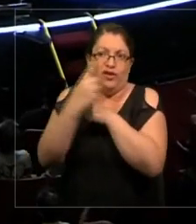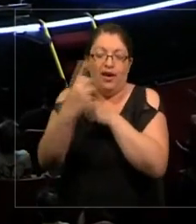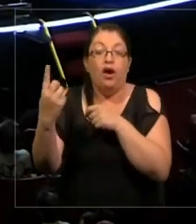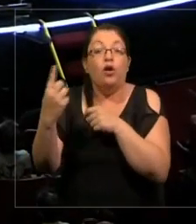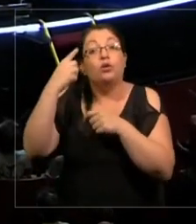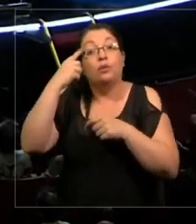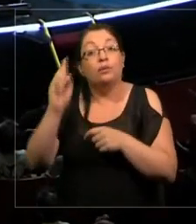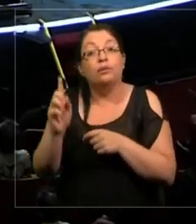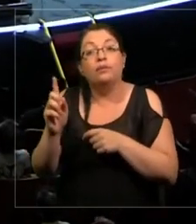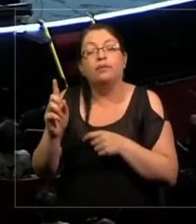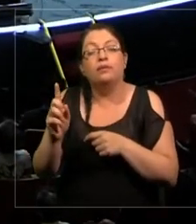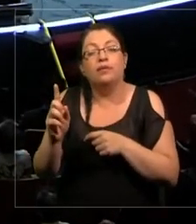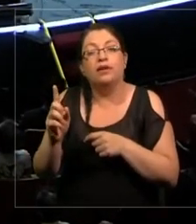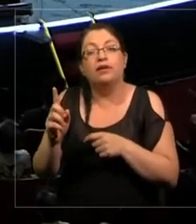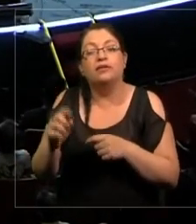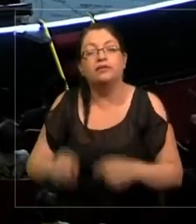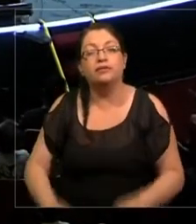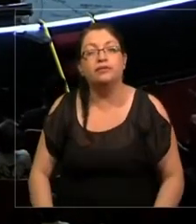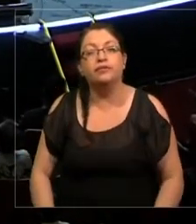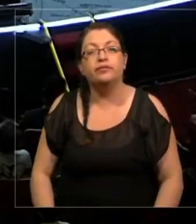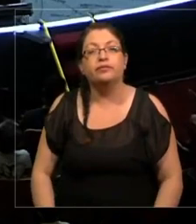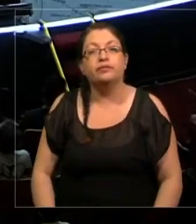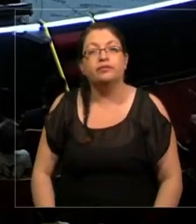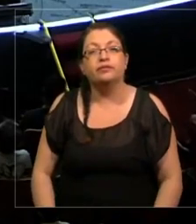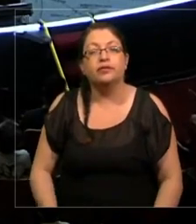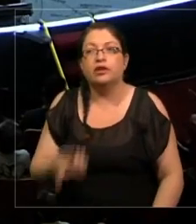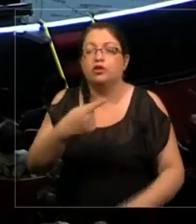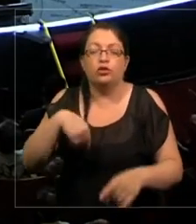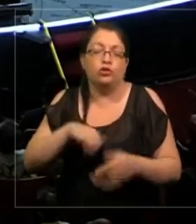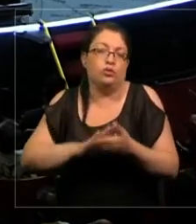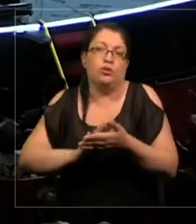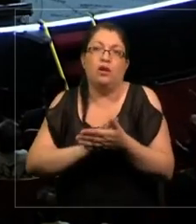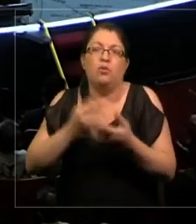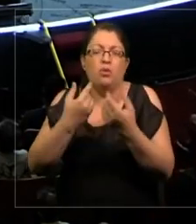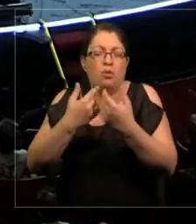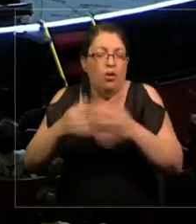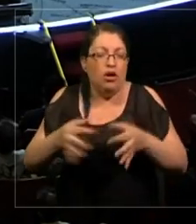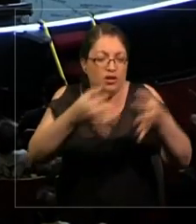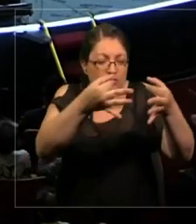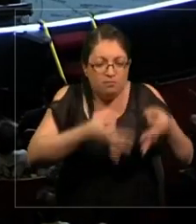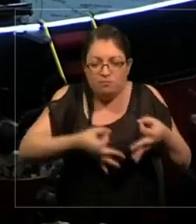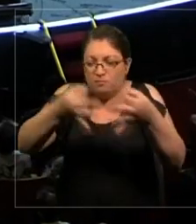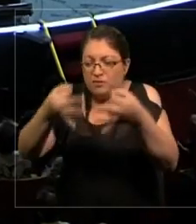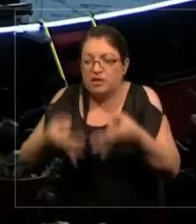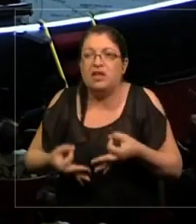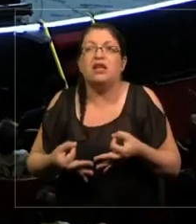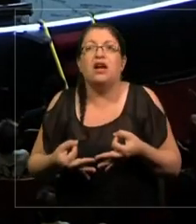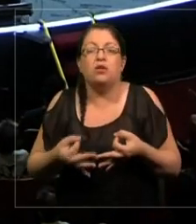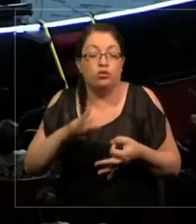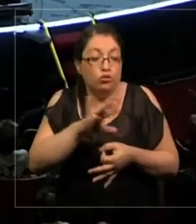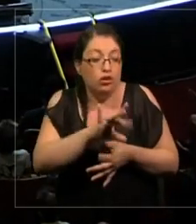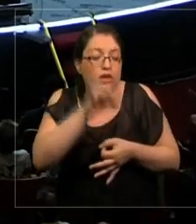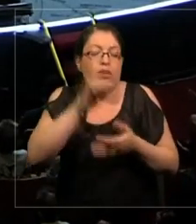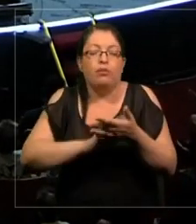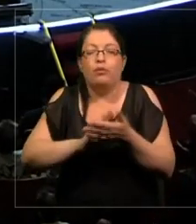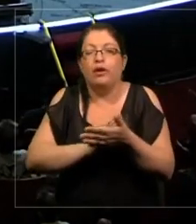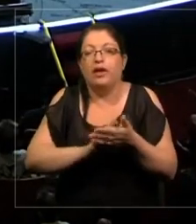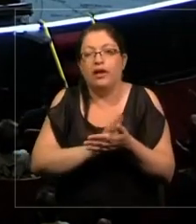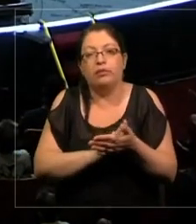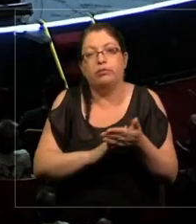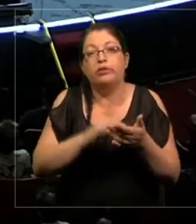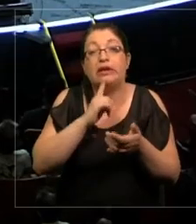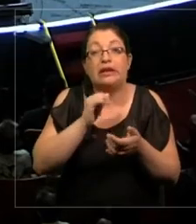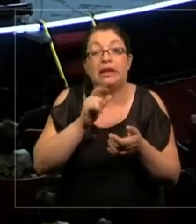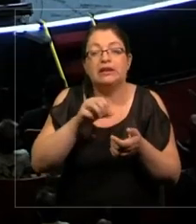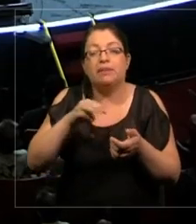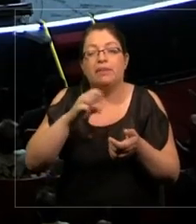a pesar de eso, si uno toma cualquier medición, por ejemplo, la tasa metabólica, cuánta